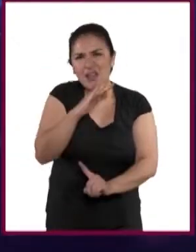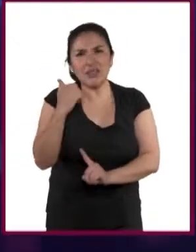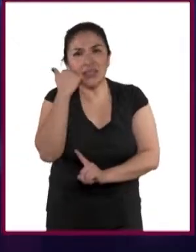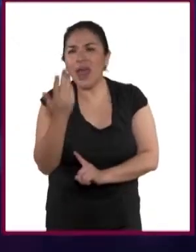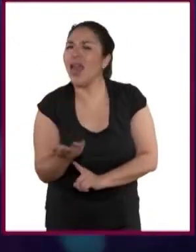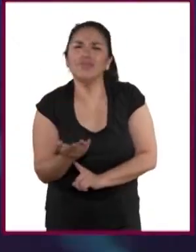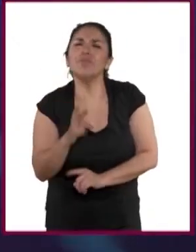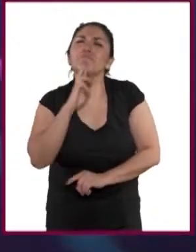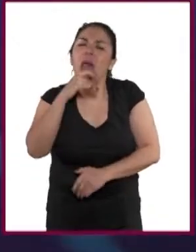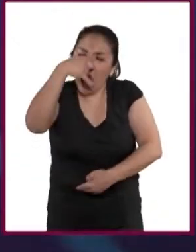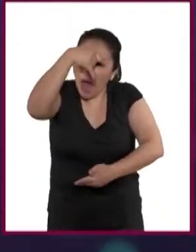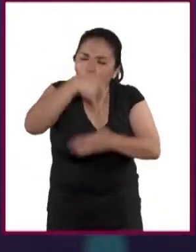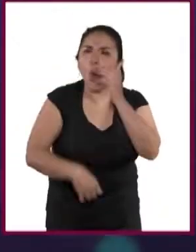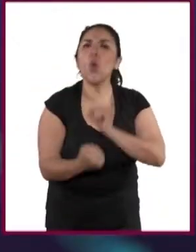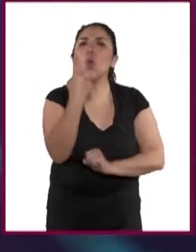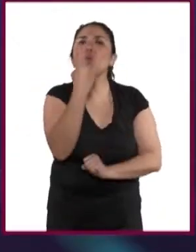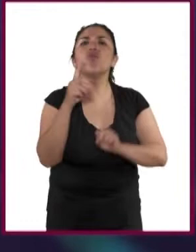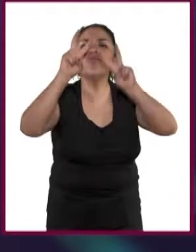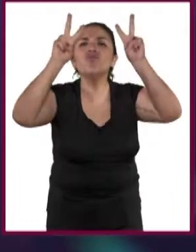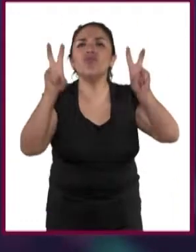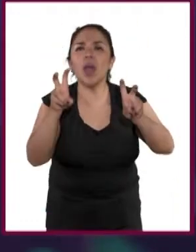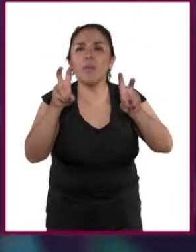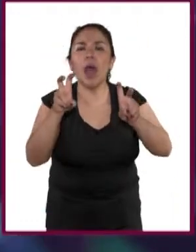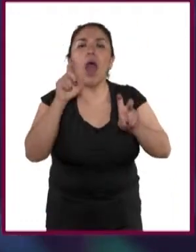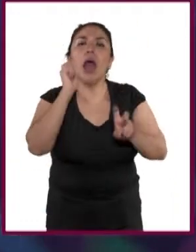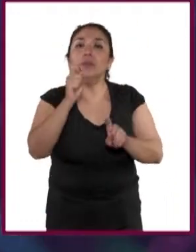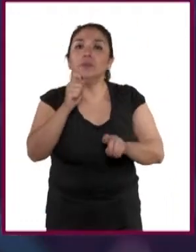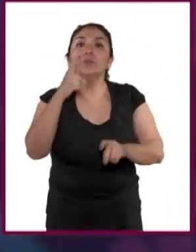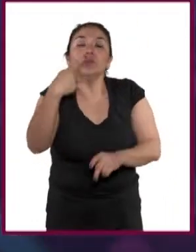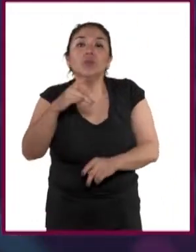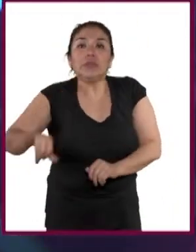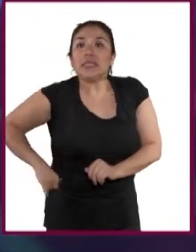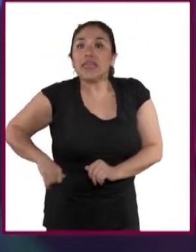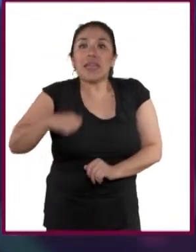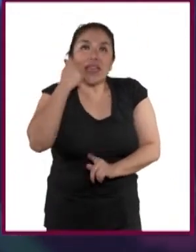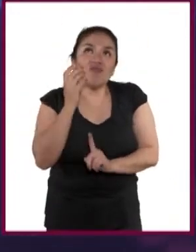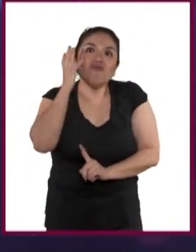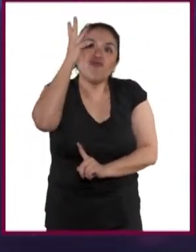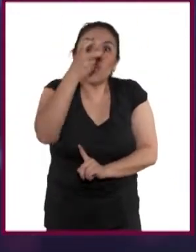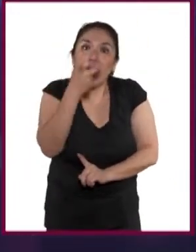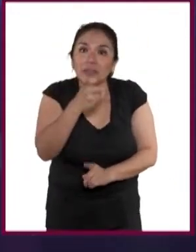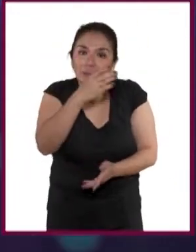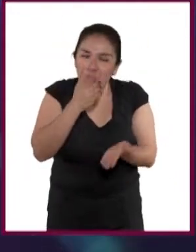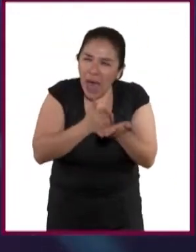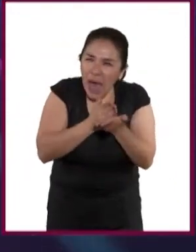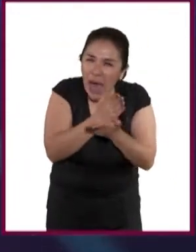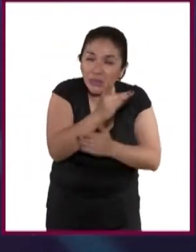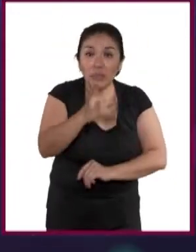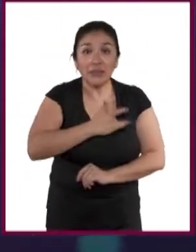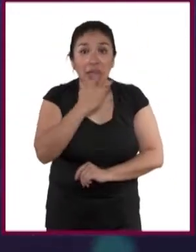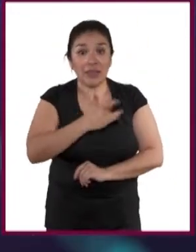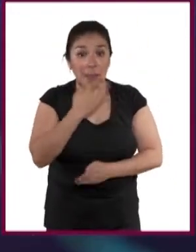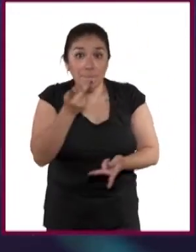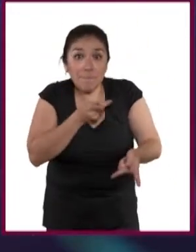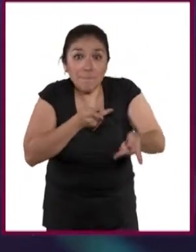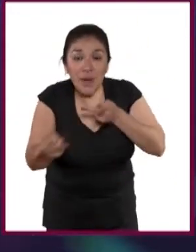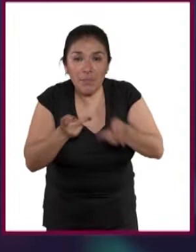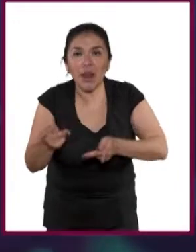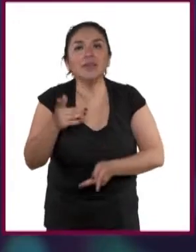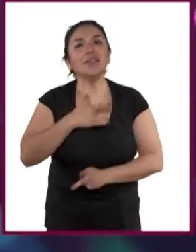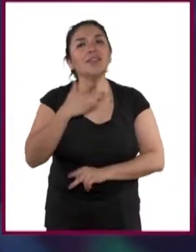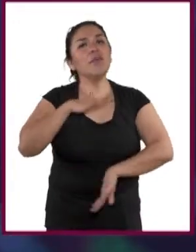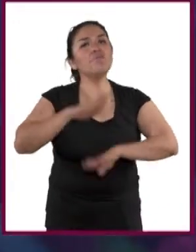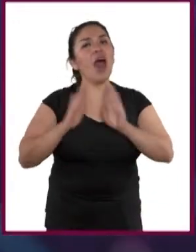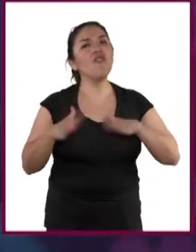Mejor profundicen en un tema o área del campo en el que les interesaría laborar. Sentirse preparados les generará confianza